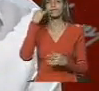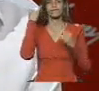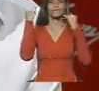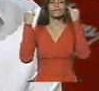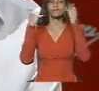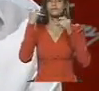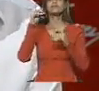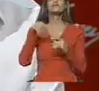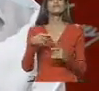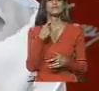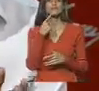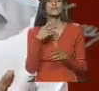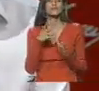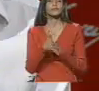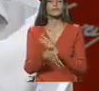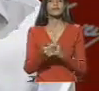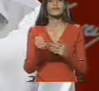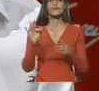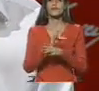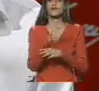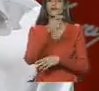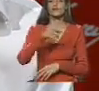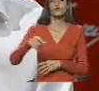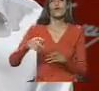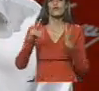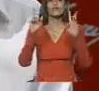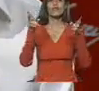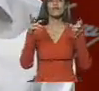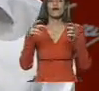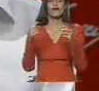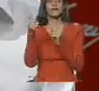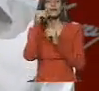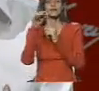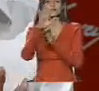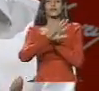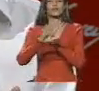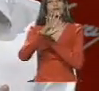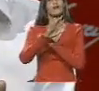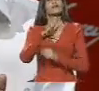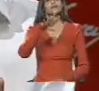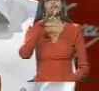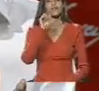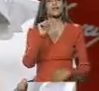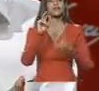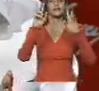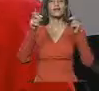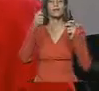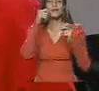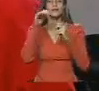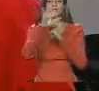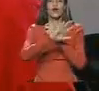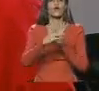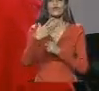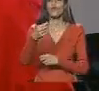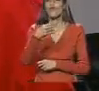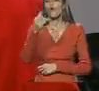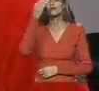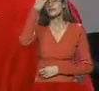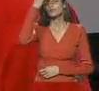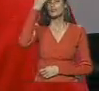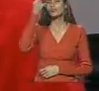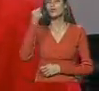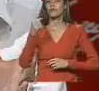Y también que los funcionarios en el tema de seguridad van comprendiendo que el tema de la seguridad no es estrictamente